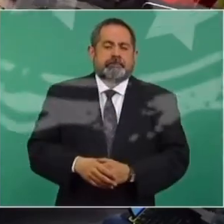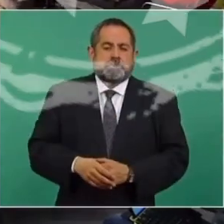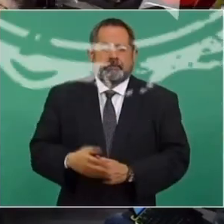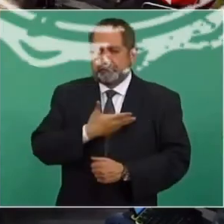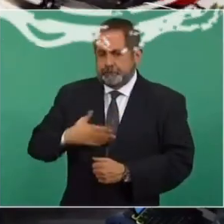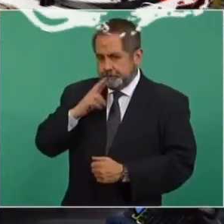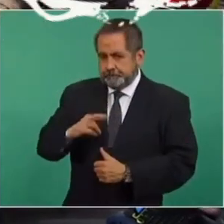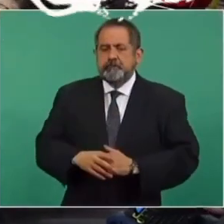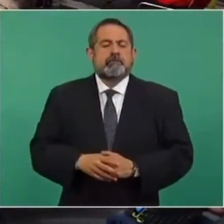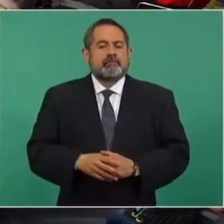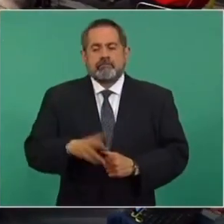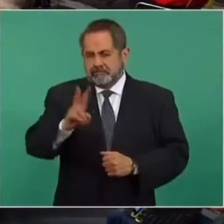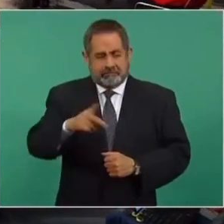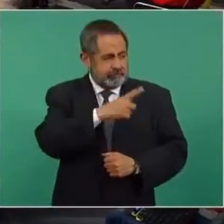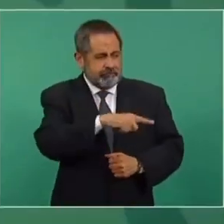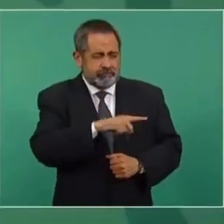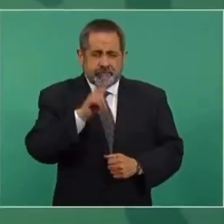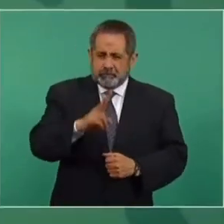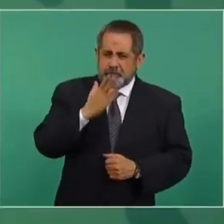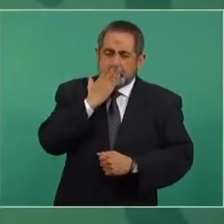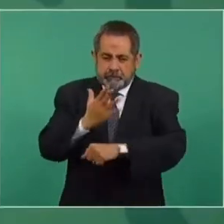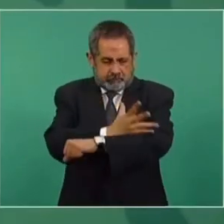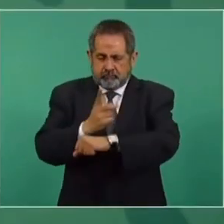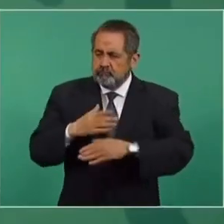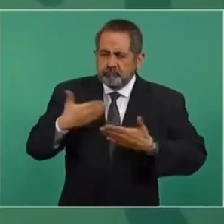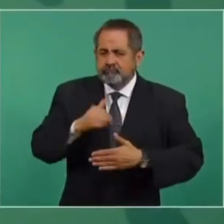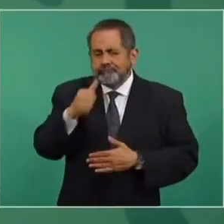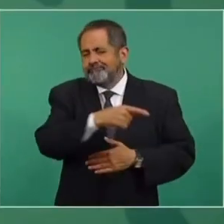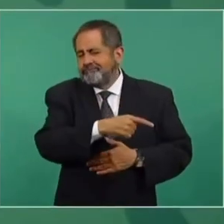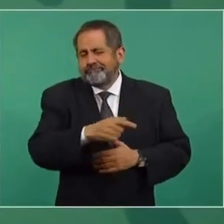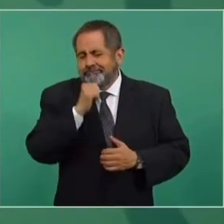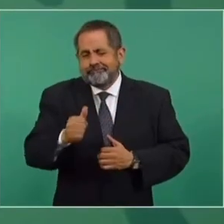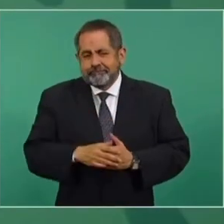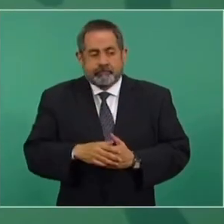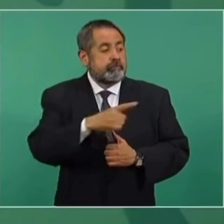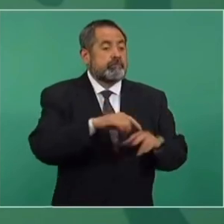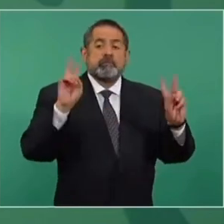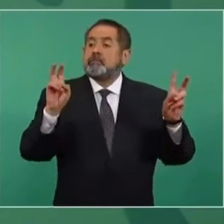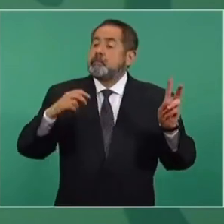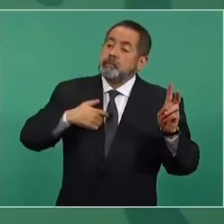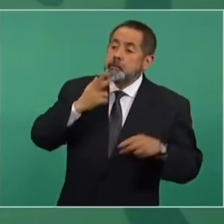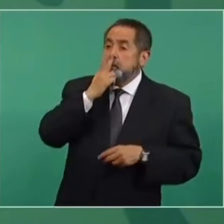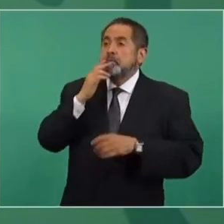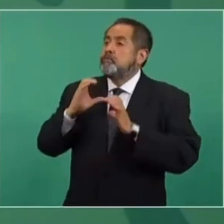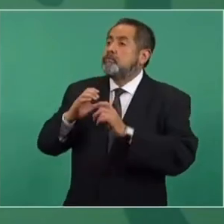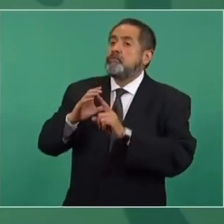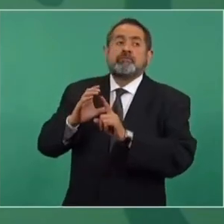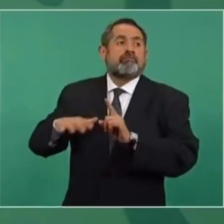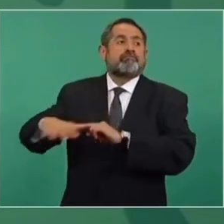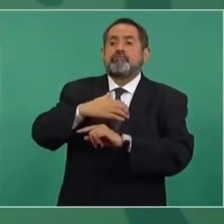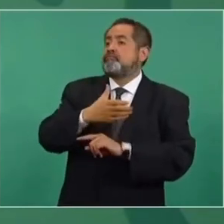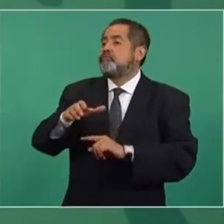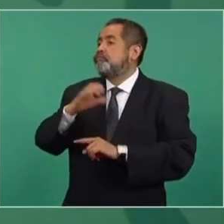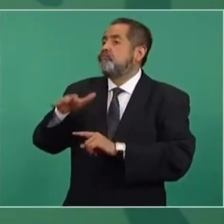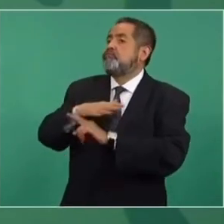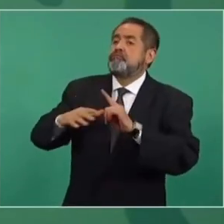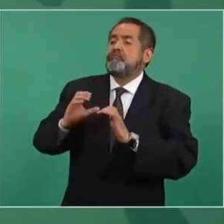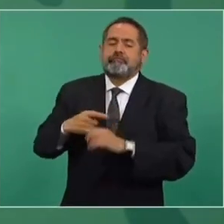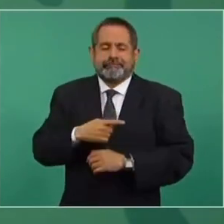No son sinceros los que se autonombran ambientalistas. Muchos